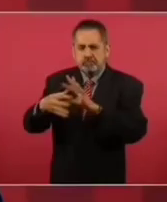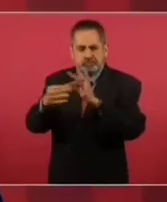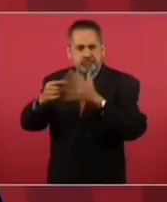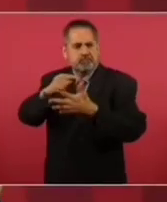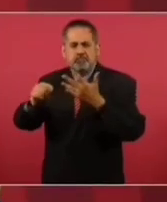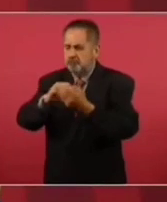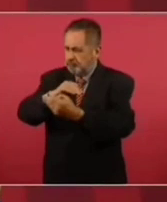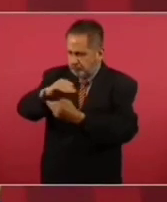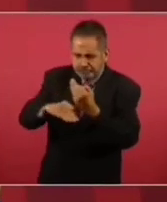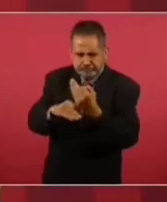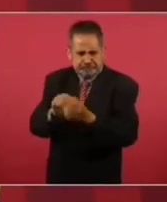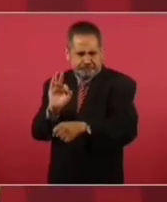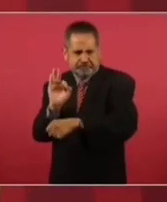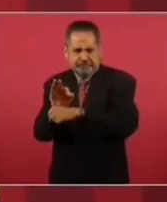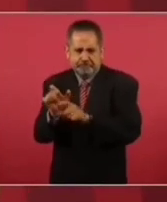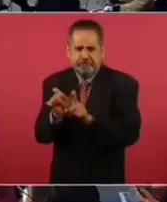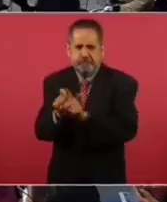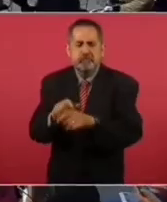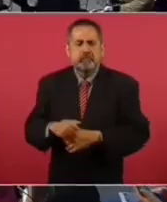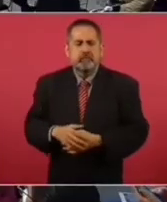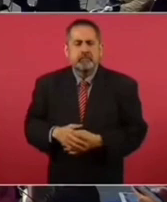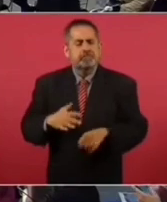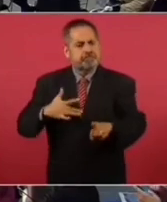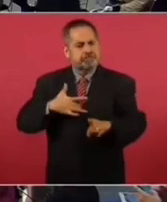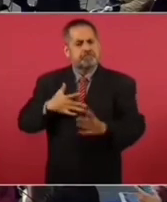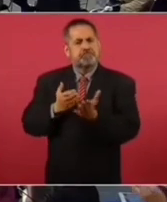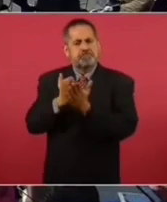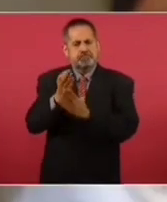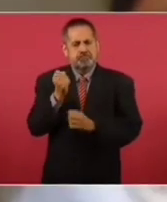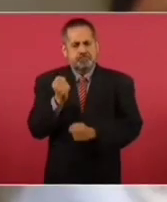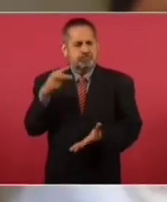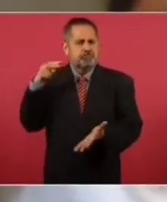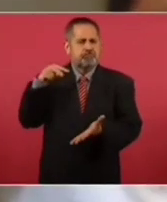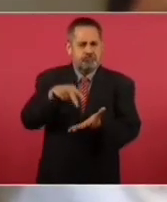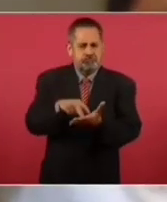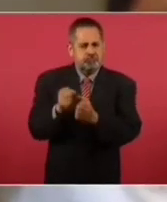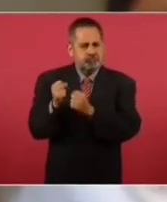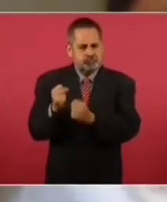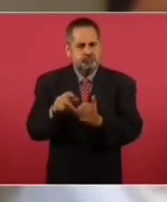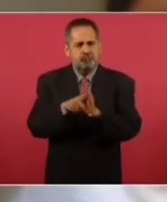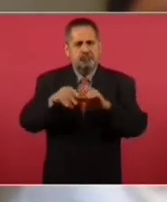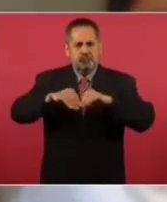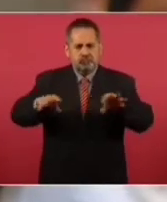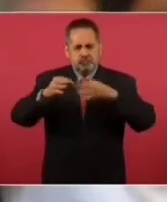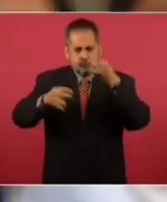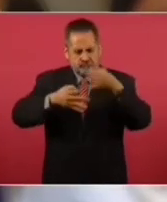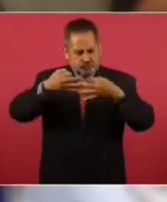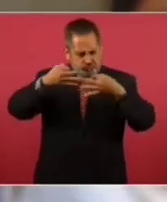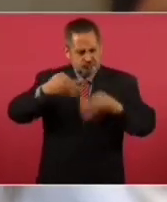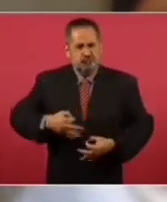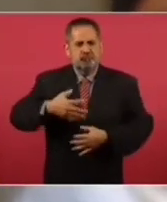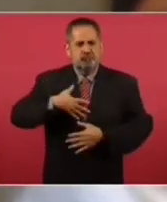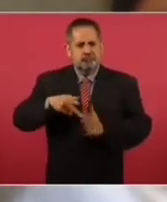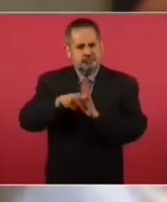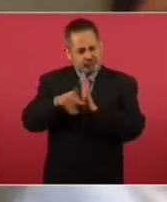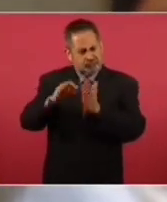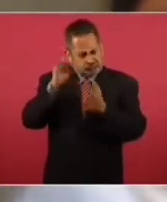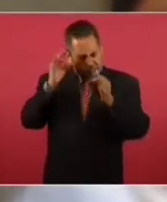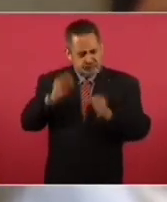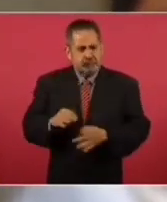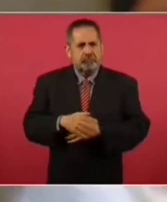nuestro apoyo, todo. Estoy firme, presidente. Estoy haciendo mi labor periodística. Soy periodista de